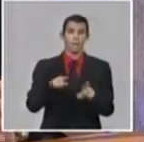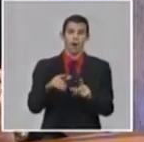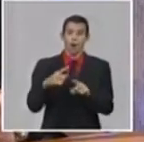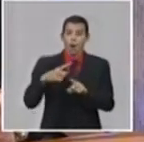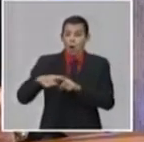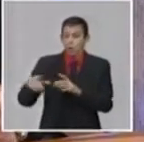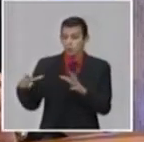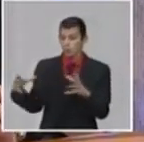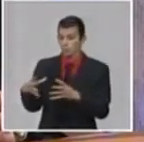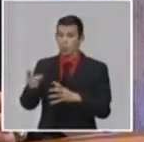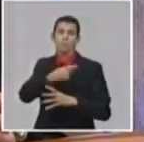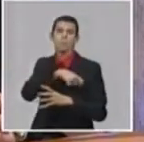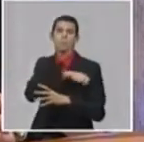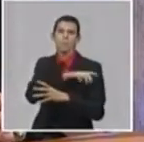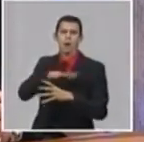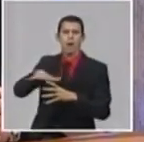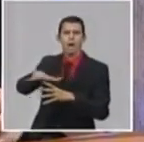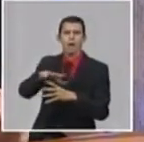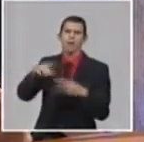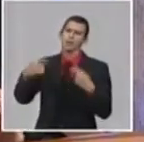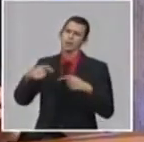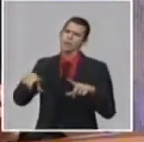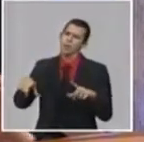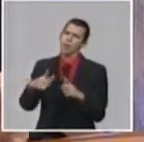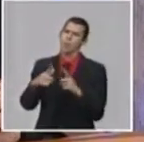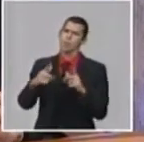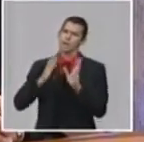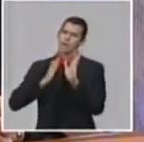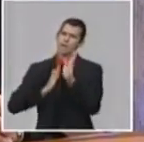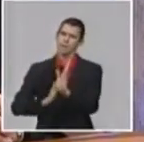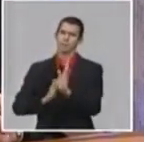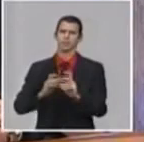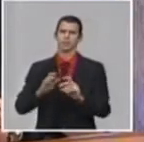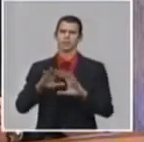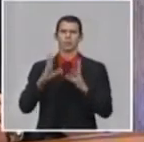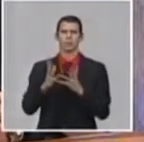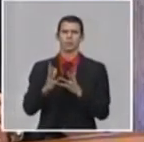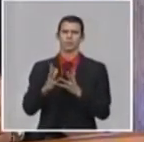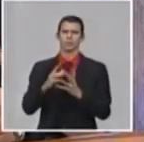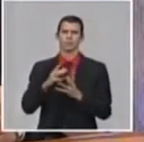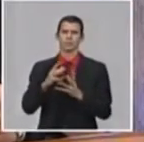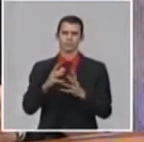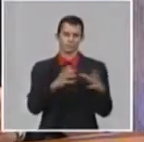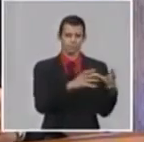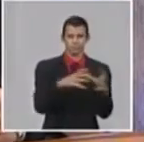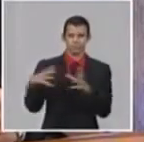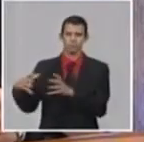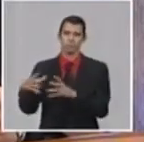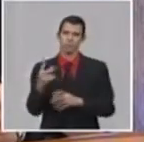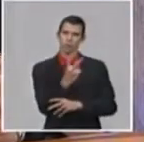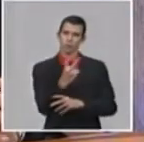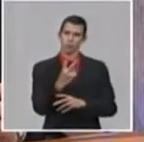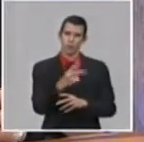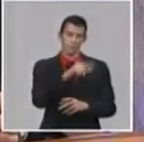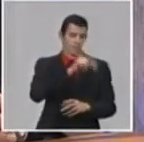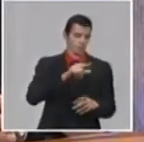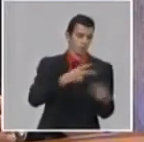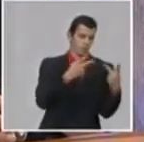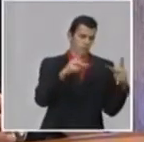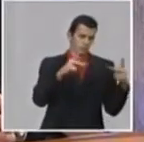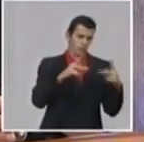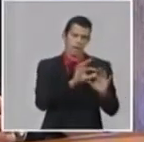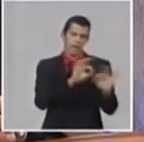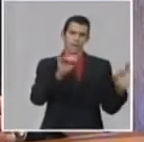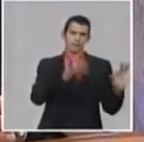medidas de aislamiento social, que como se conoce es la única posibilidad que existe de evitar en este momento que